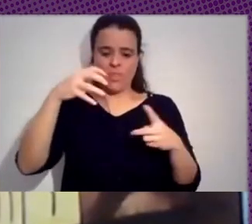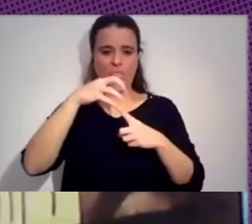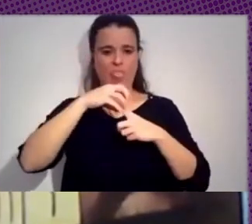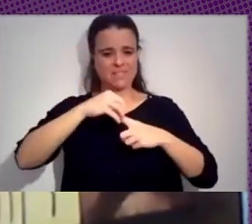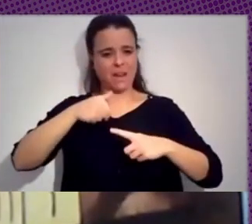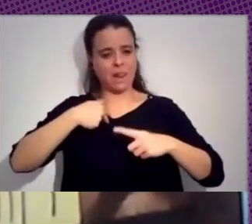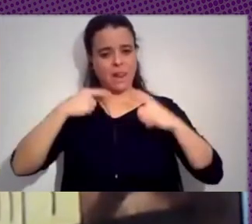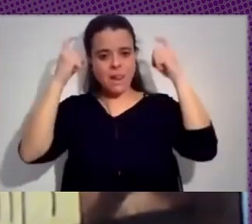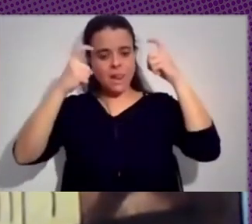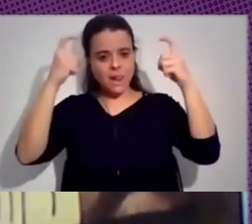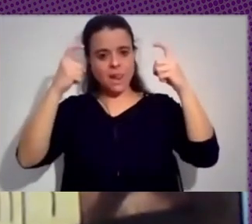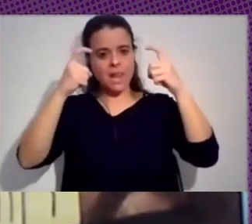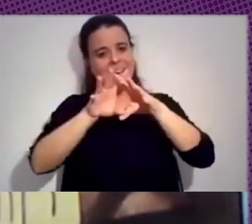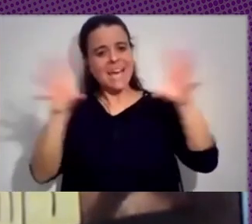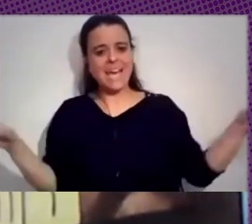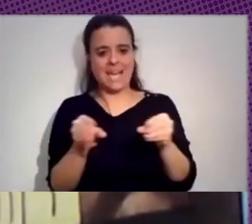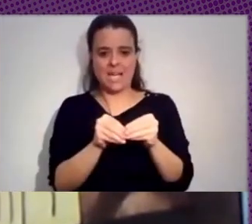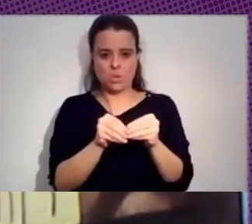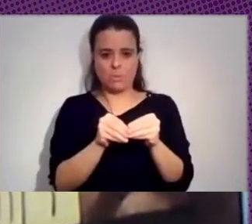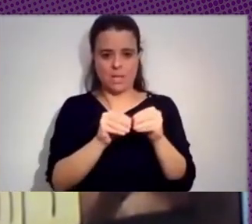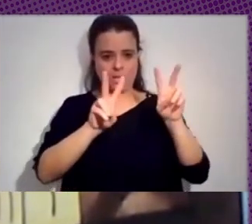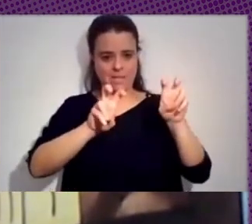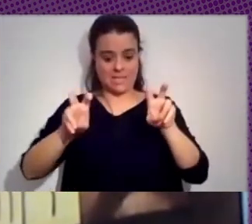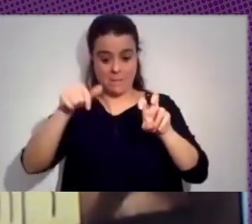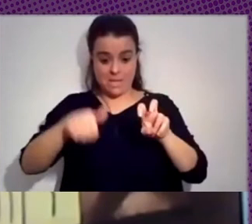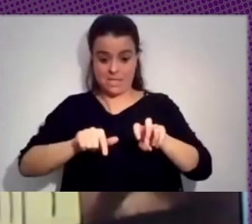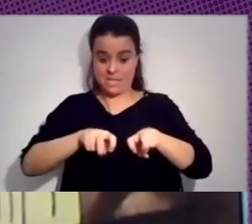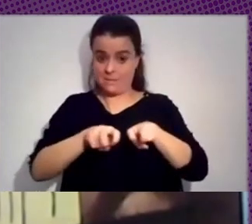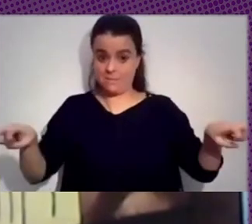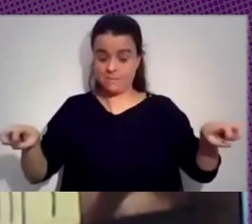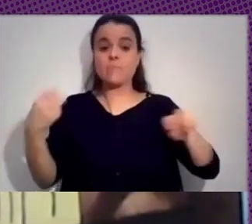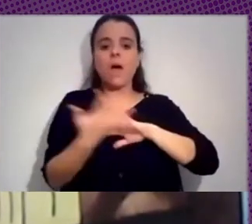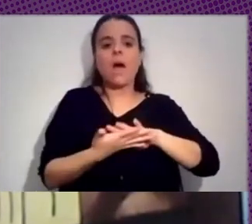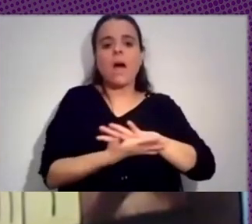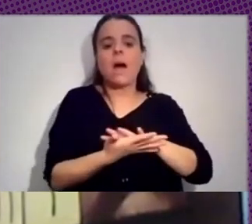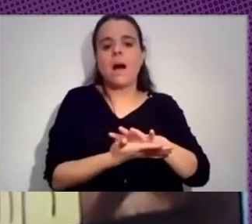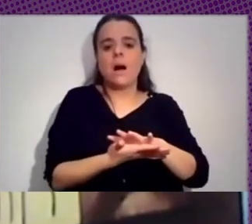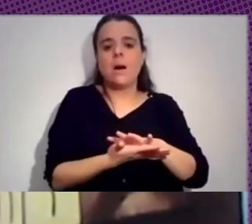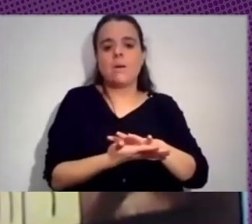tratar de sintetizar los dos temas que hacen a la especificidad de esta mesa. Bueno, hablamos de noticias falsas,